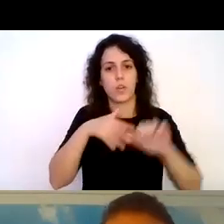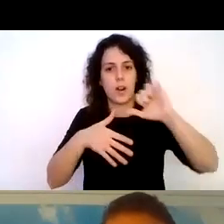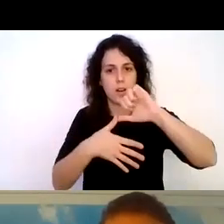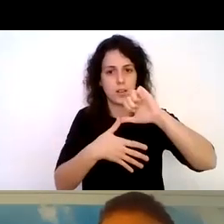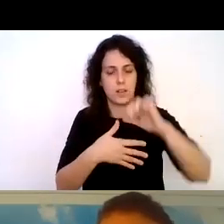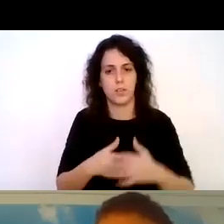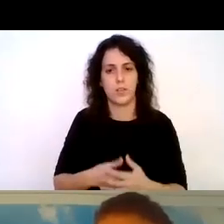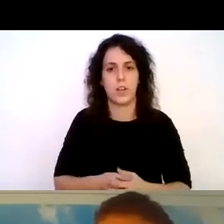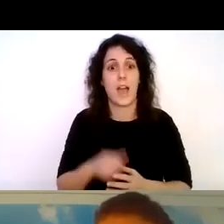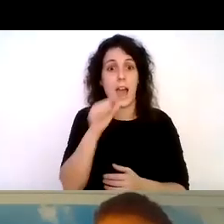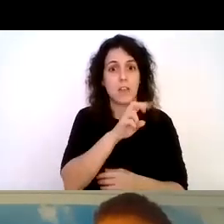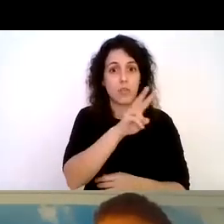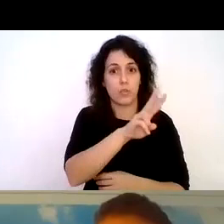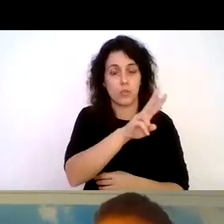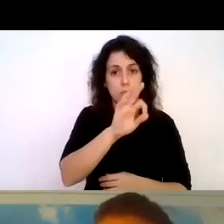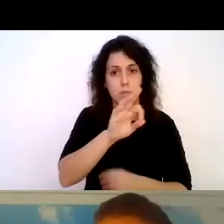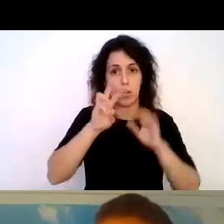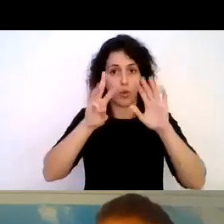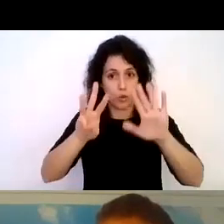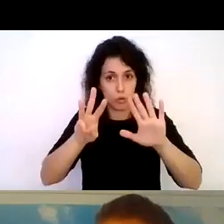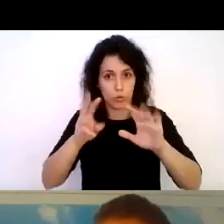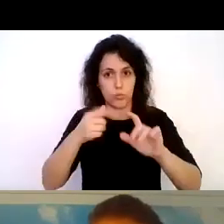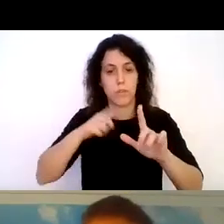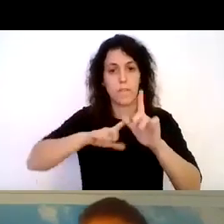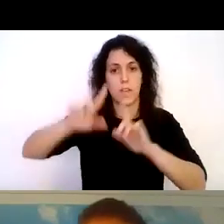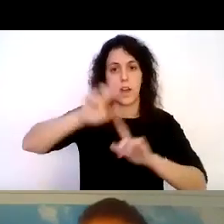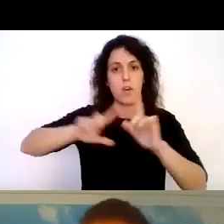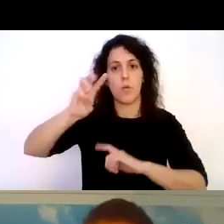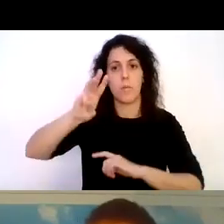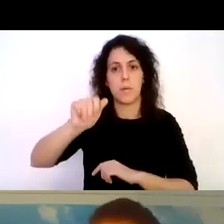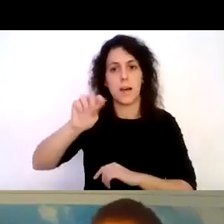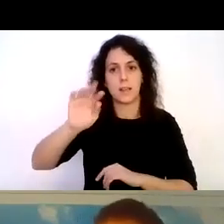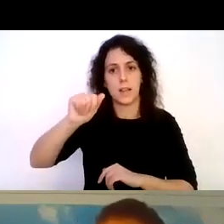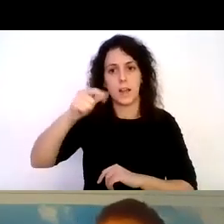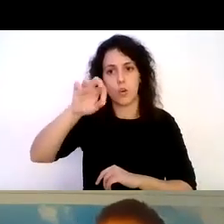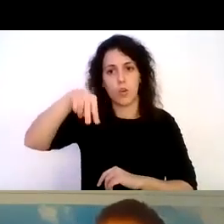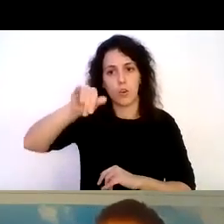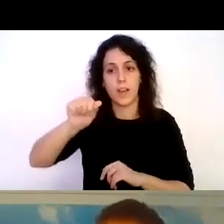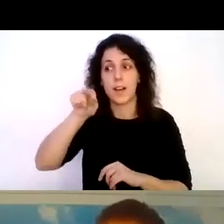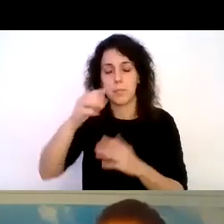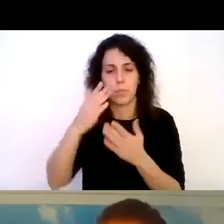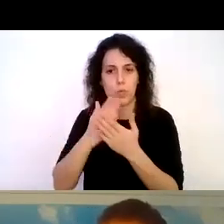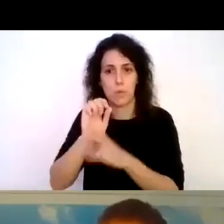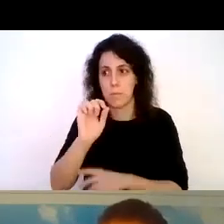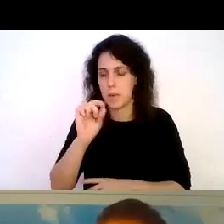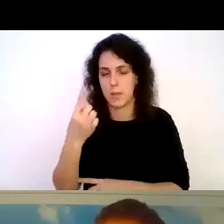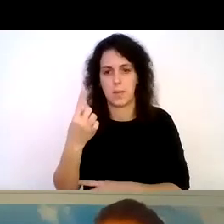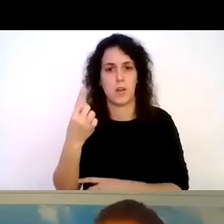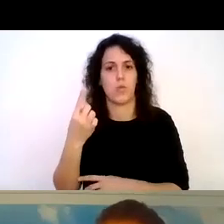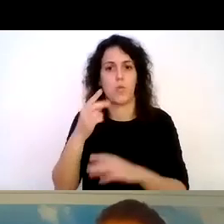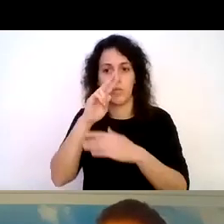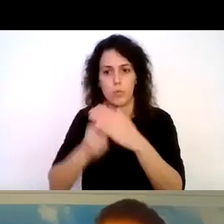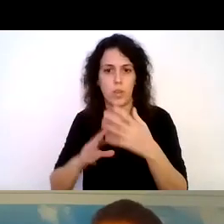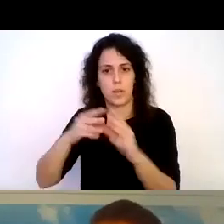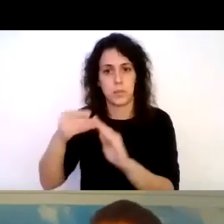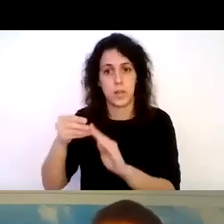en el año 2008 viajo a Patagonia a dictar el primer curso de buceo adaptado y esto cuenta con